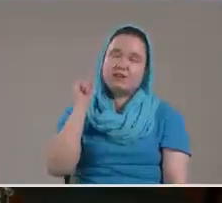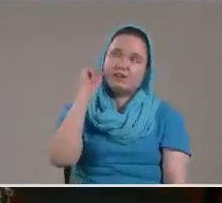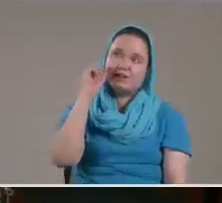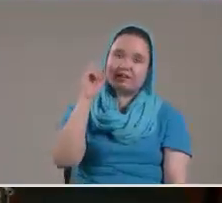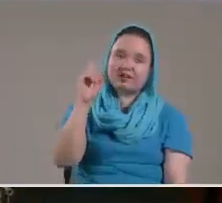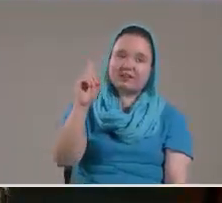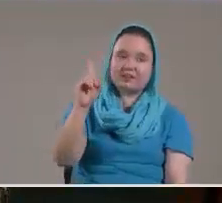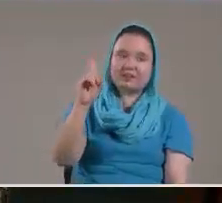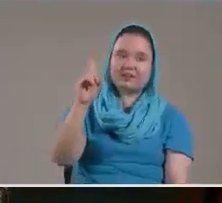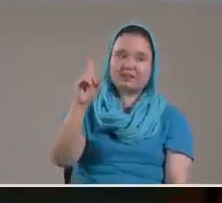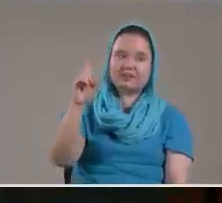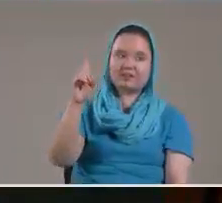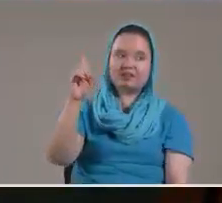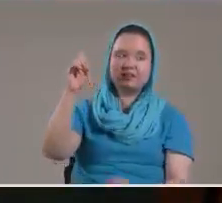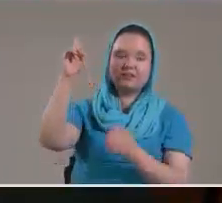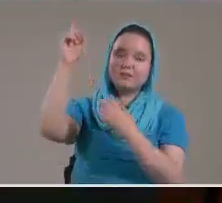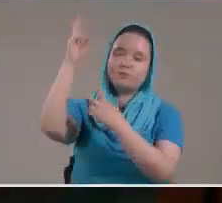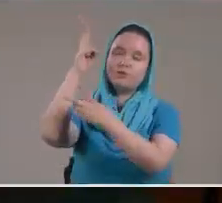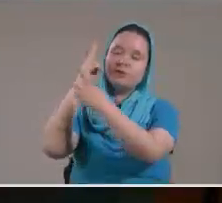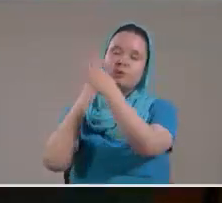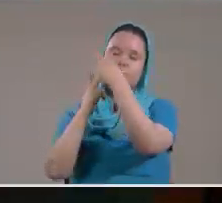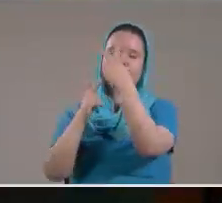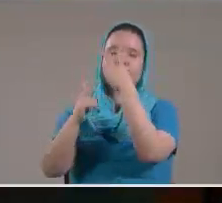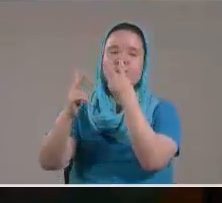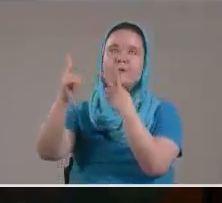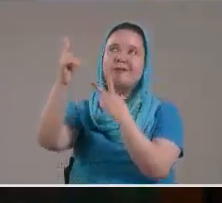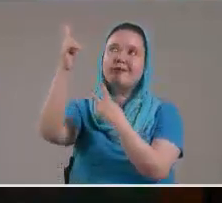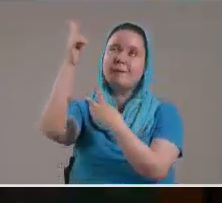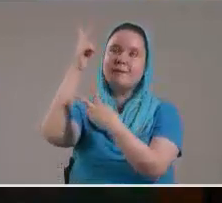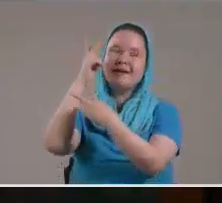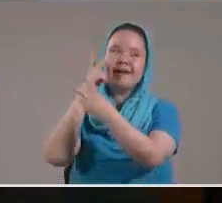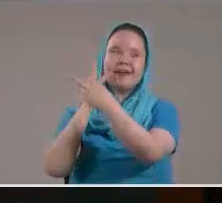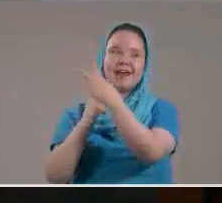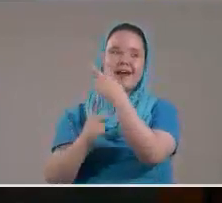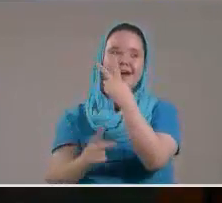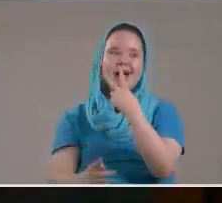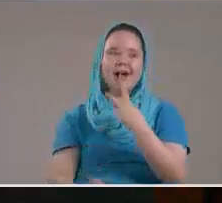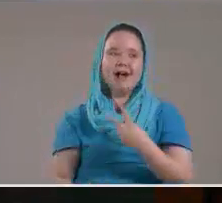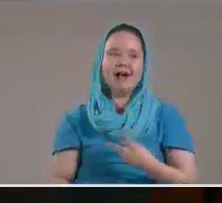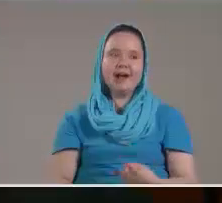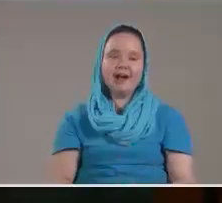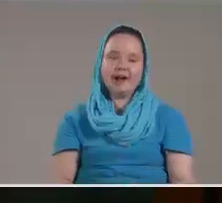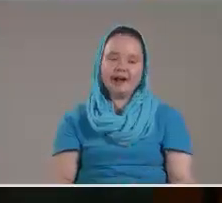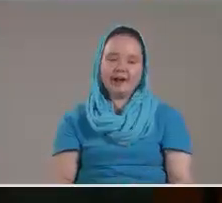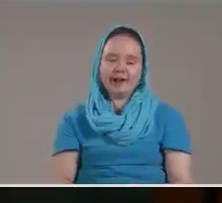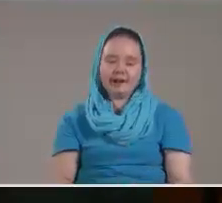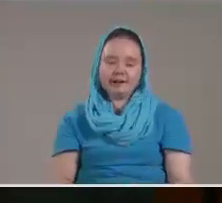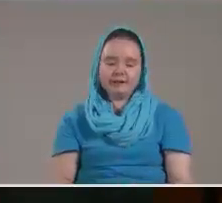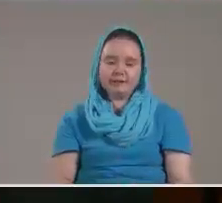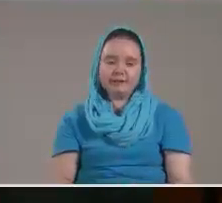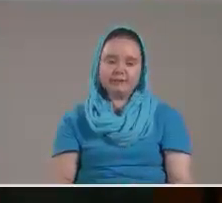venida Ese encuentro Glorioso Con tu Dios Sí Señor